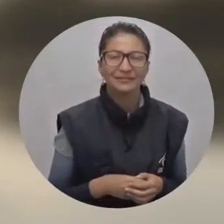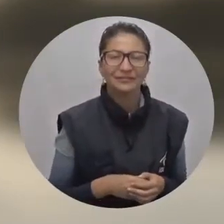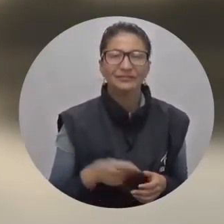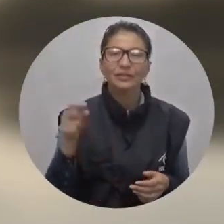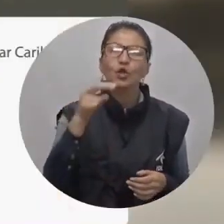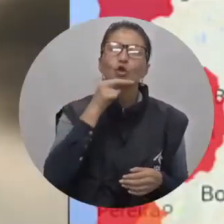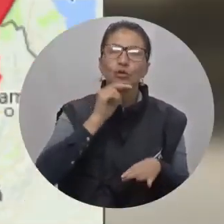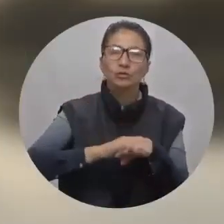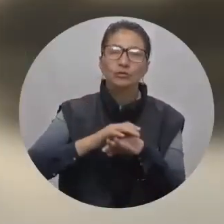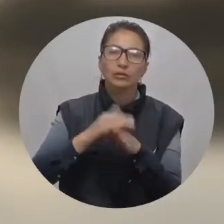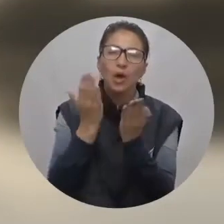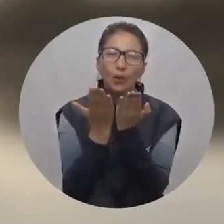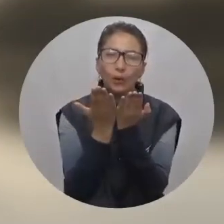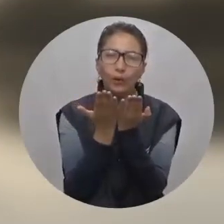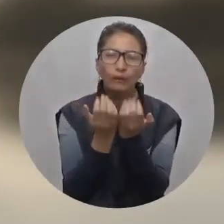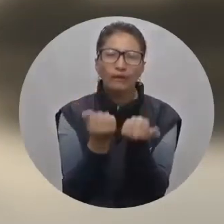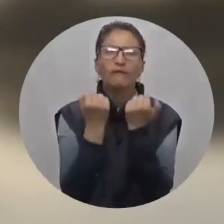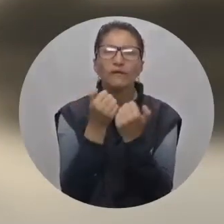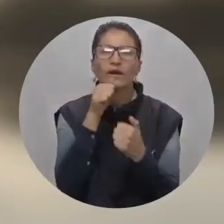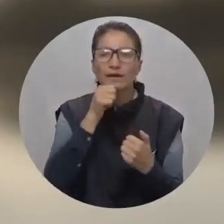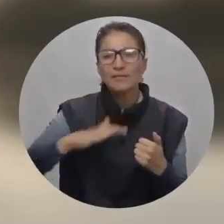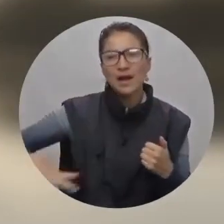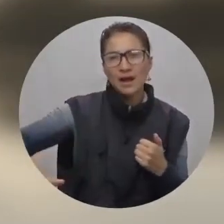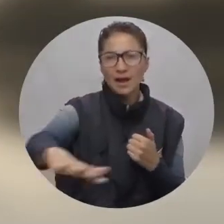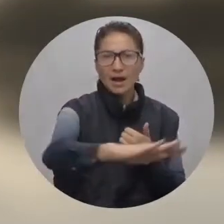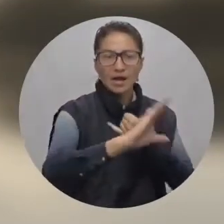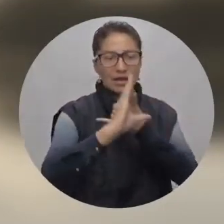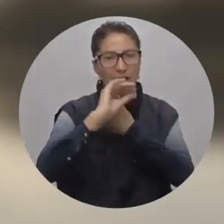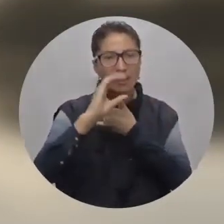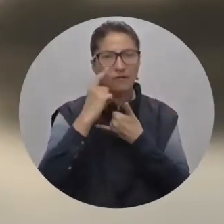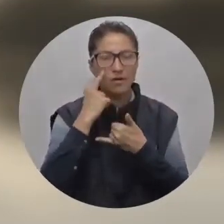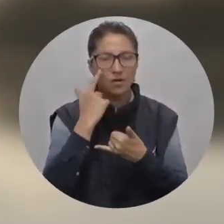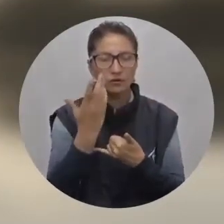Y alerta roja por viento y oleaje fuerte en el mar Caribe.